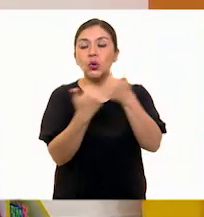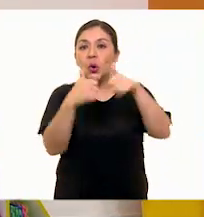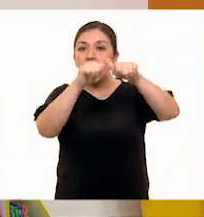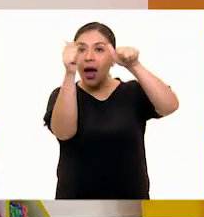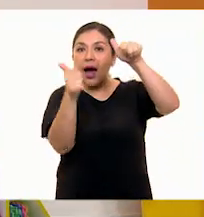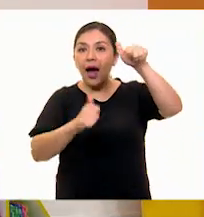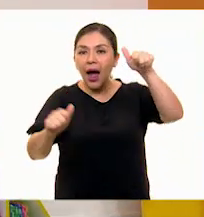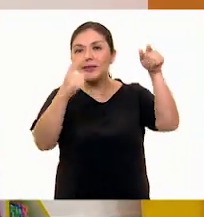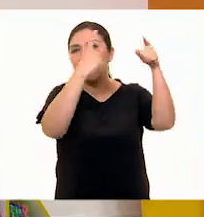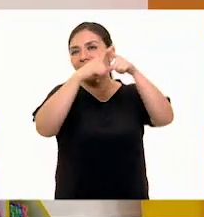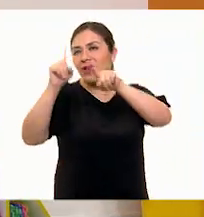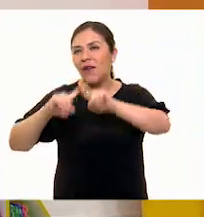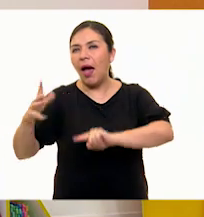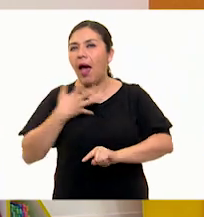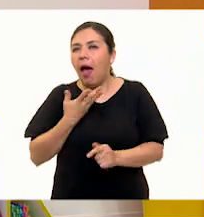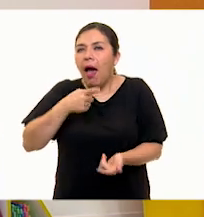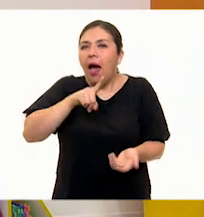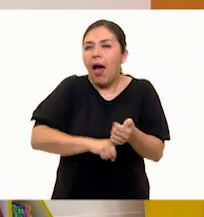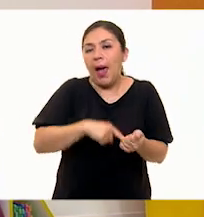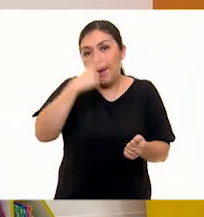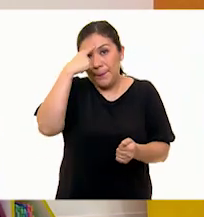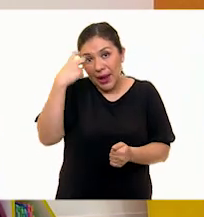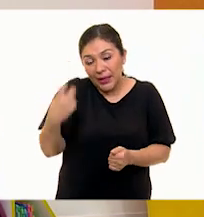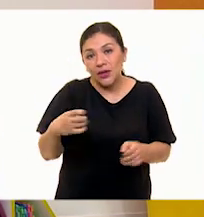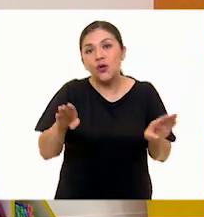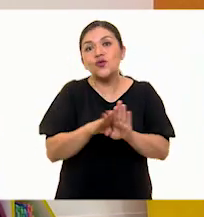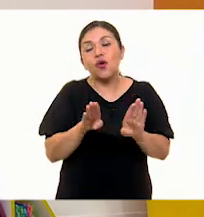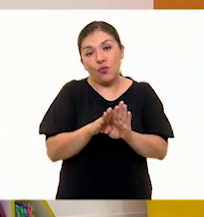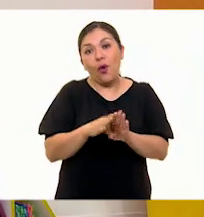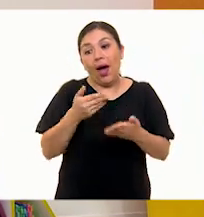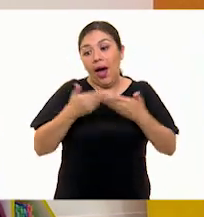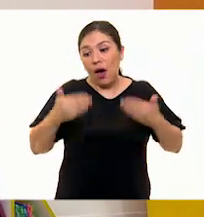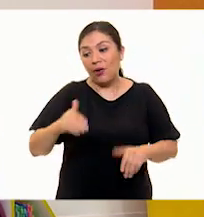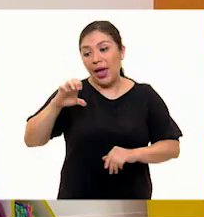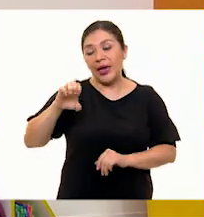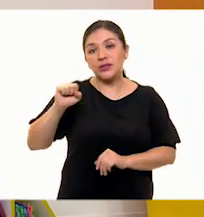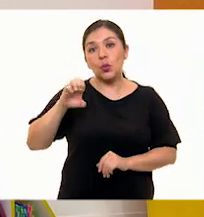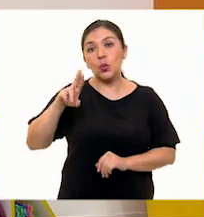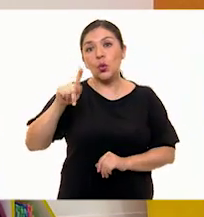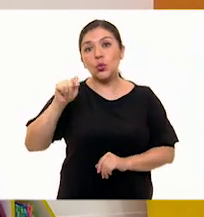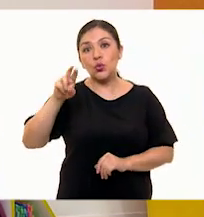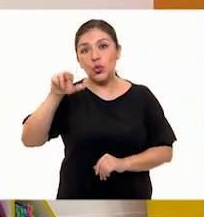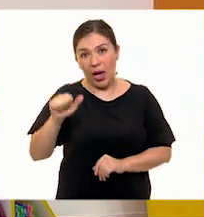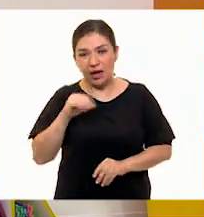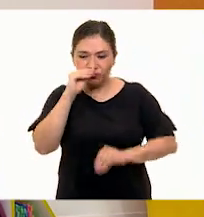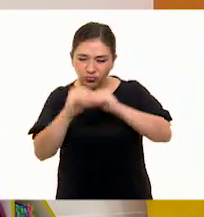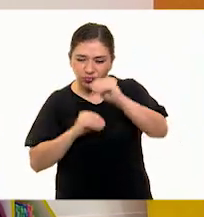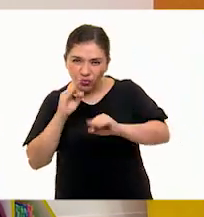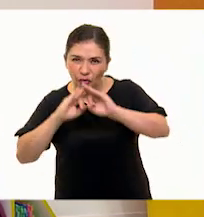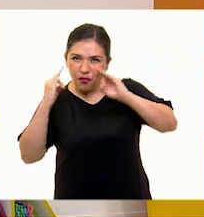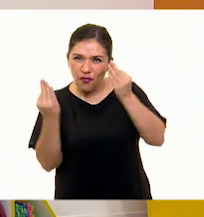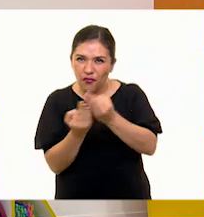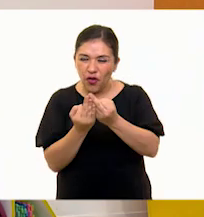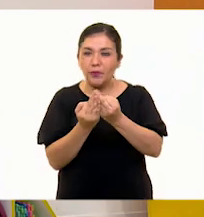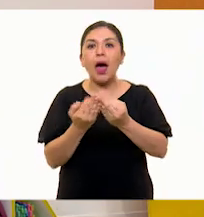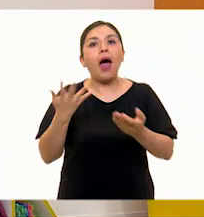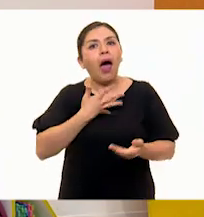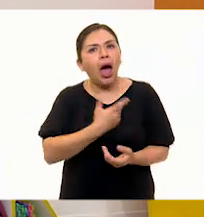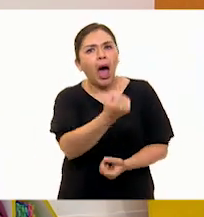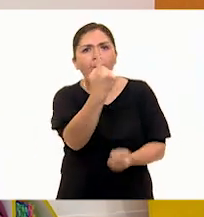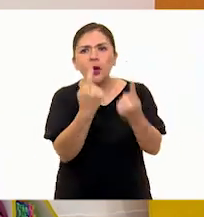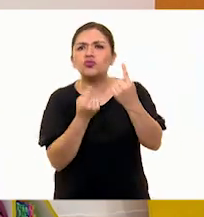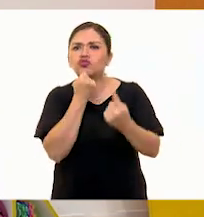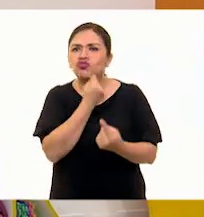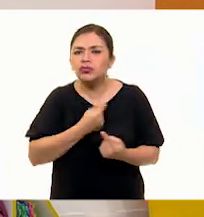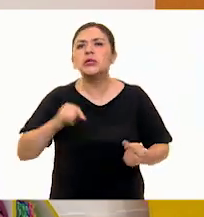a las diferentes manifestaciones. En este caso pues le tocó a la escultura y vemos que hay algunos que tienen facilidad